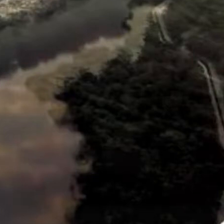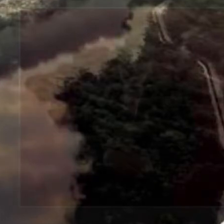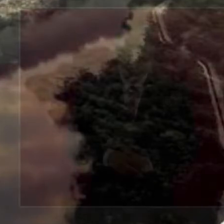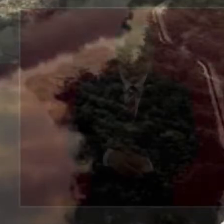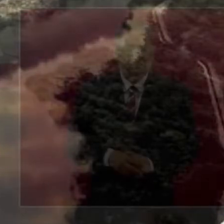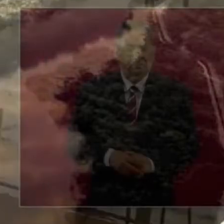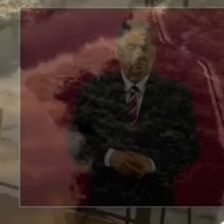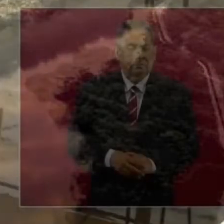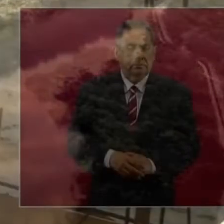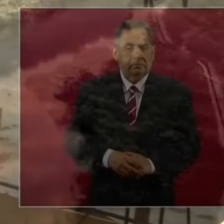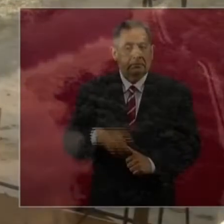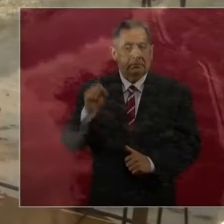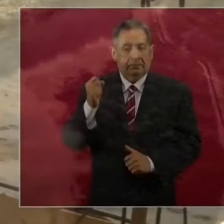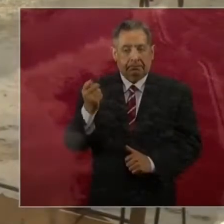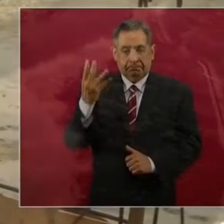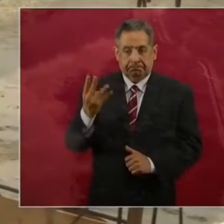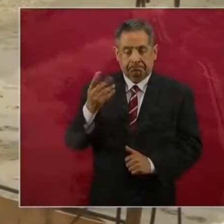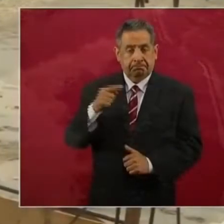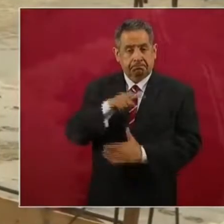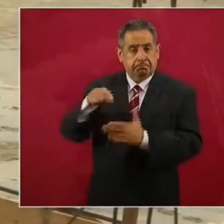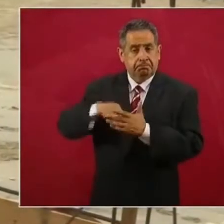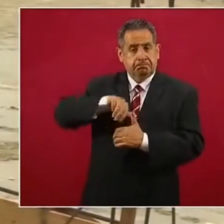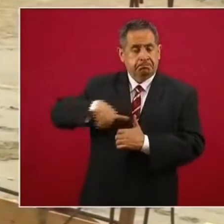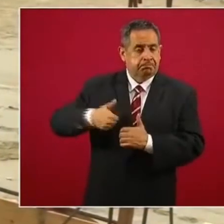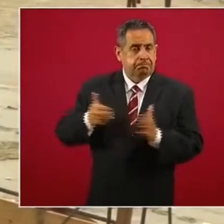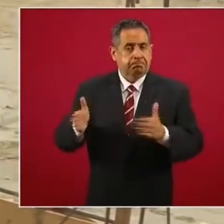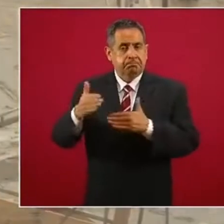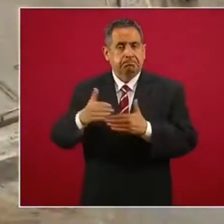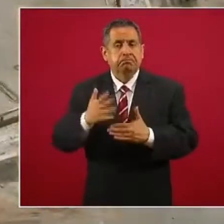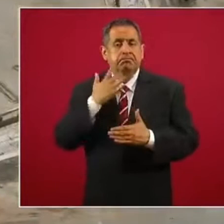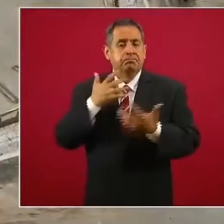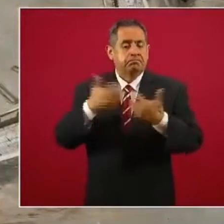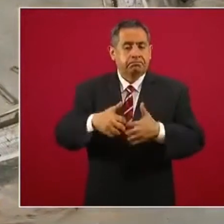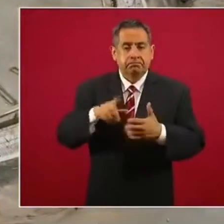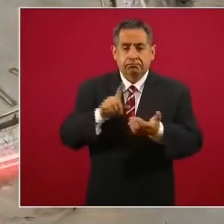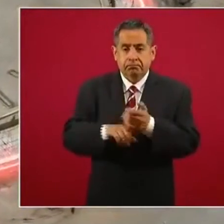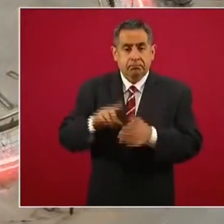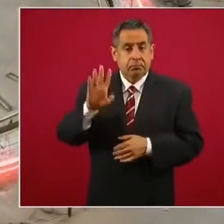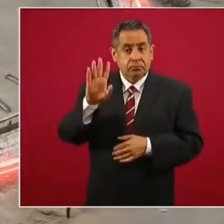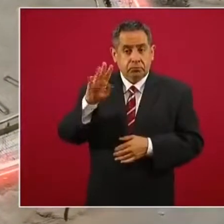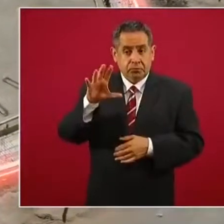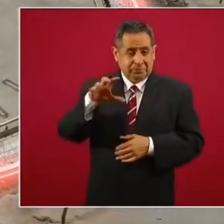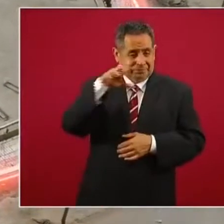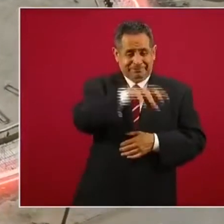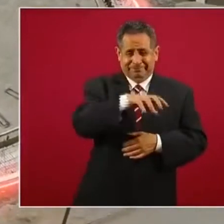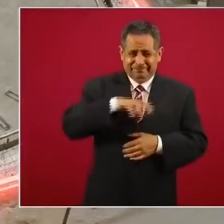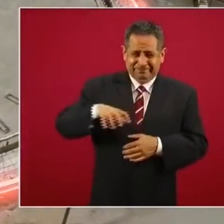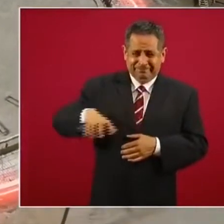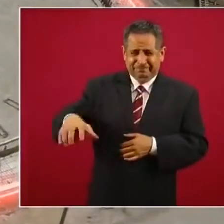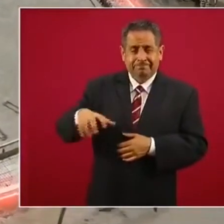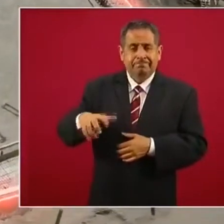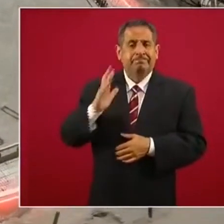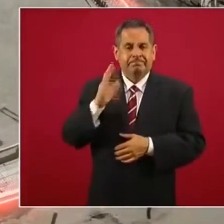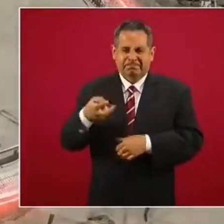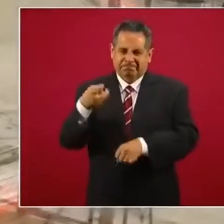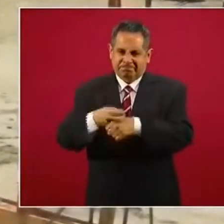El 4 de septiembre estamos en el área de almacenamiento de la refinería de 90 tanques y esferas. Ya tenemos la